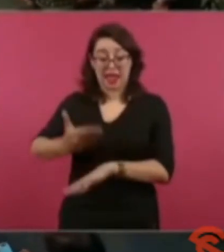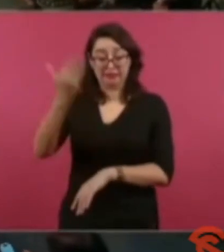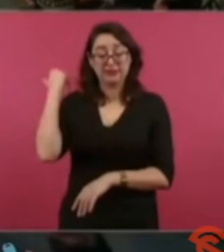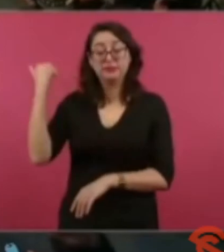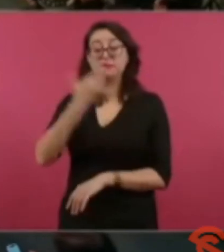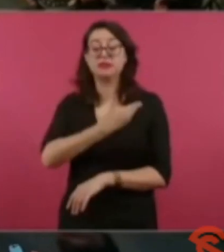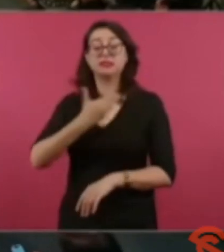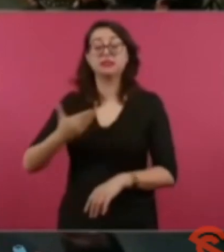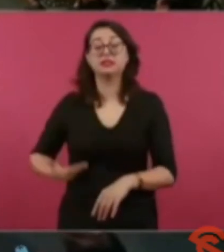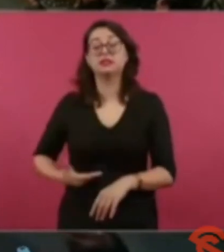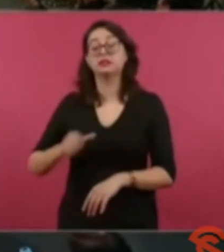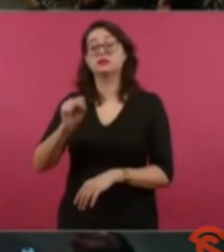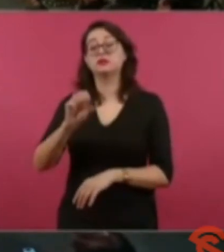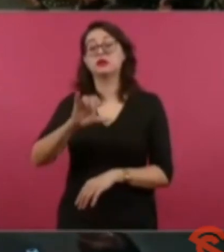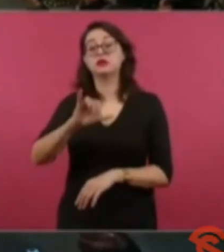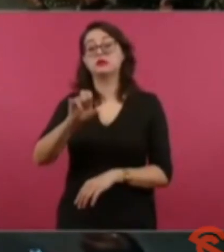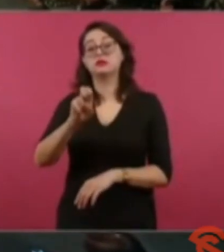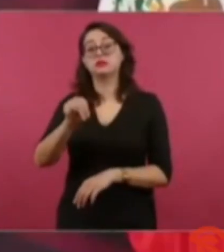corte.